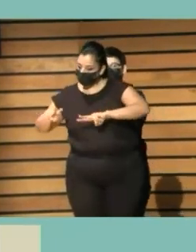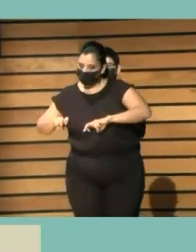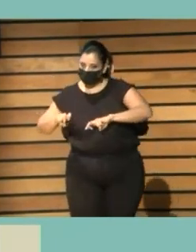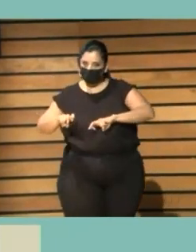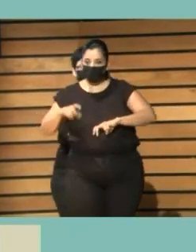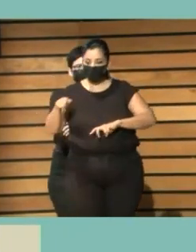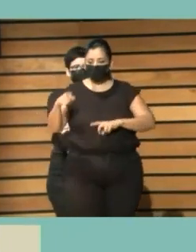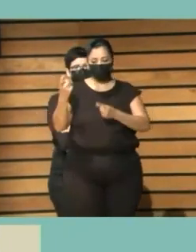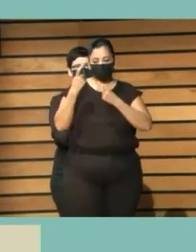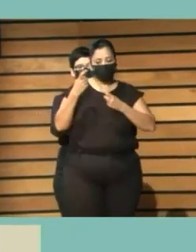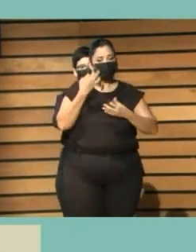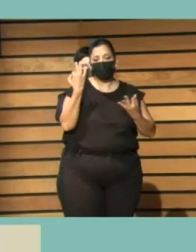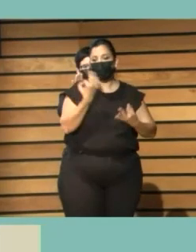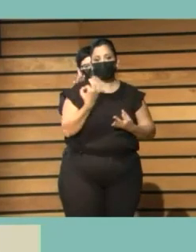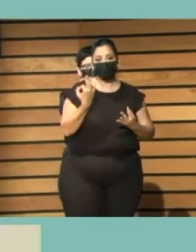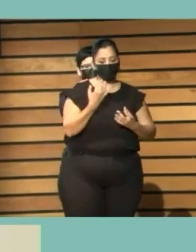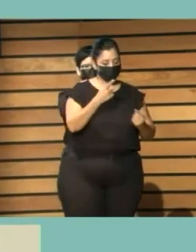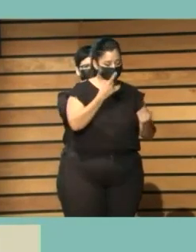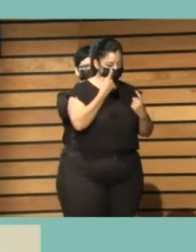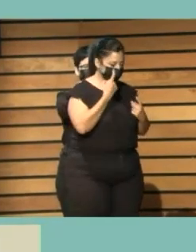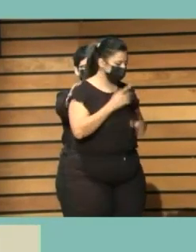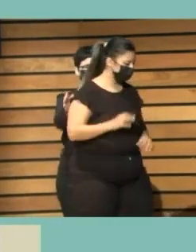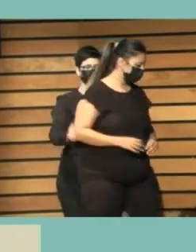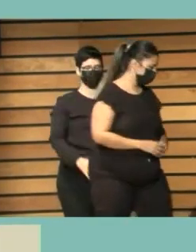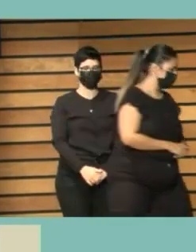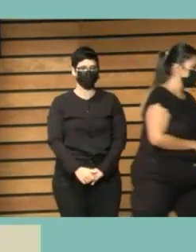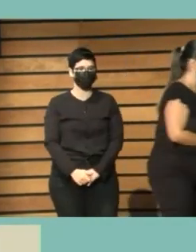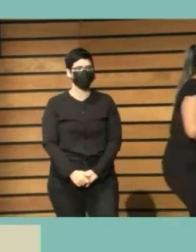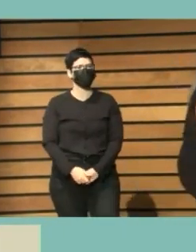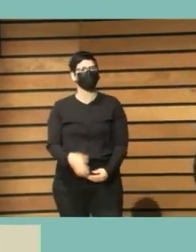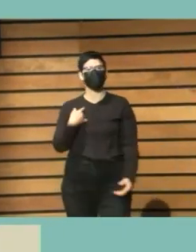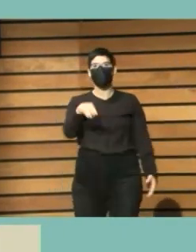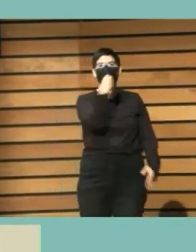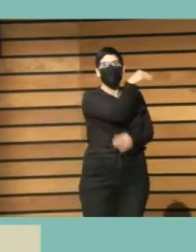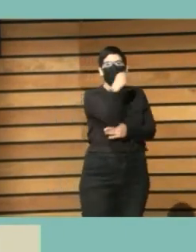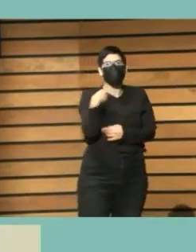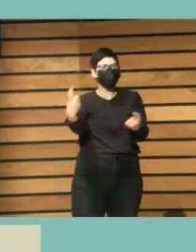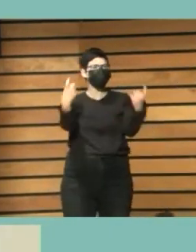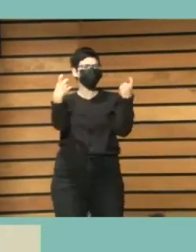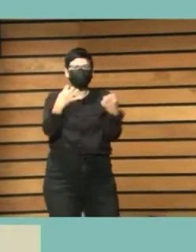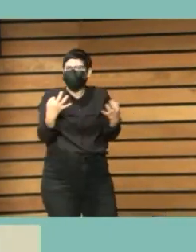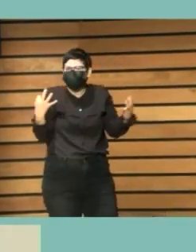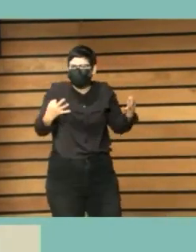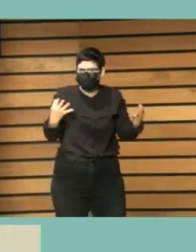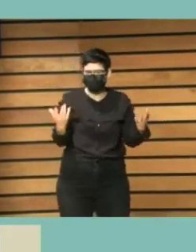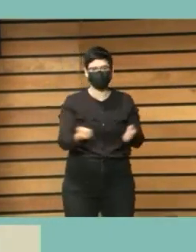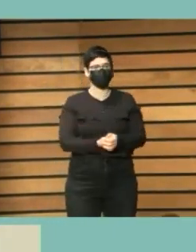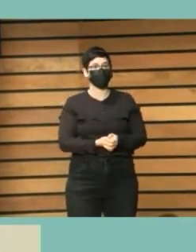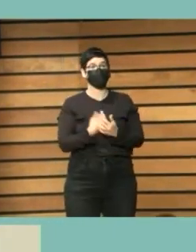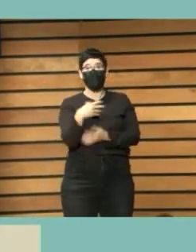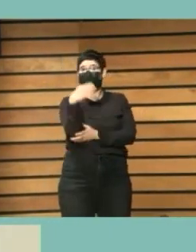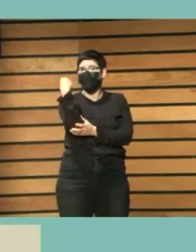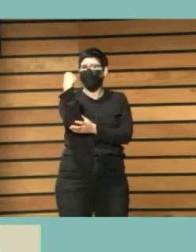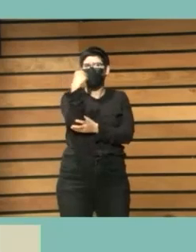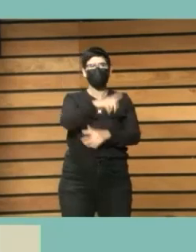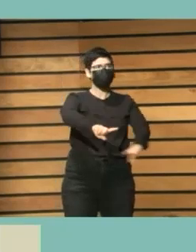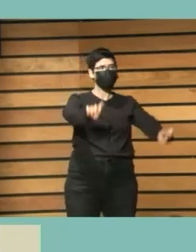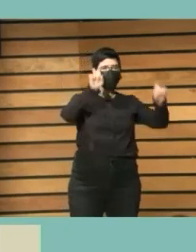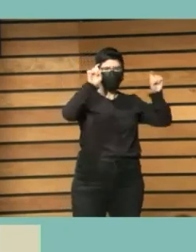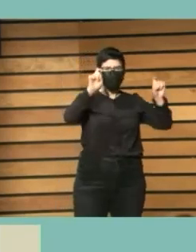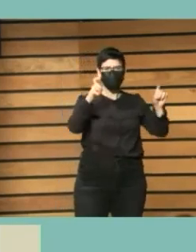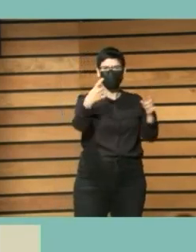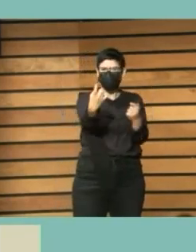han enseñado? ¿qué nos han enseñado todos estos chavales en todo el trabajo que han realizado? ¿qué nos han enseñado los maestros?